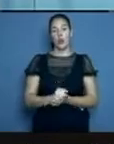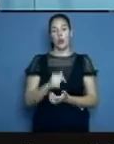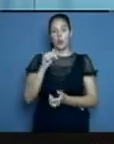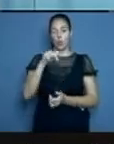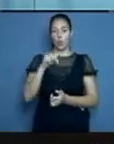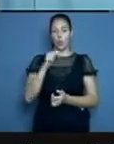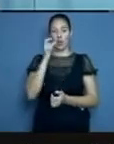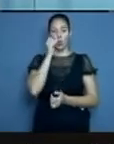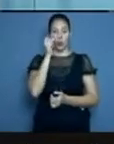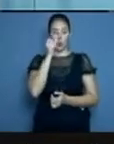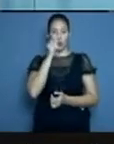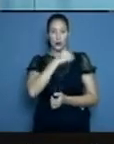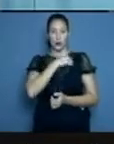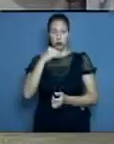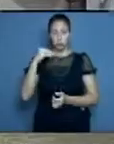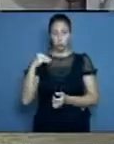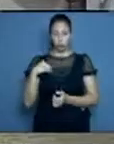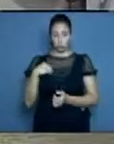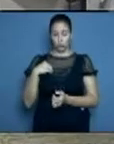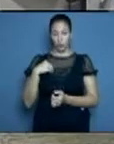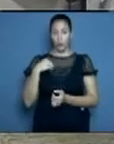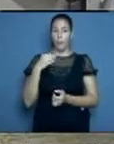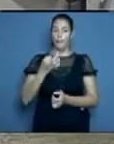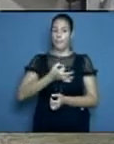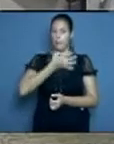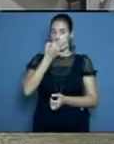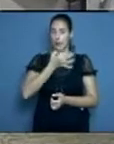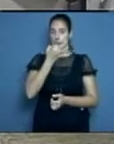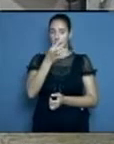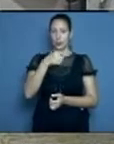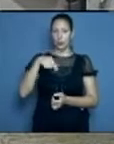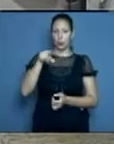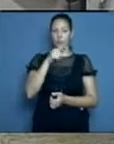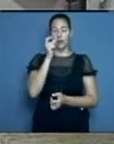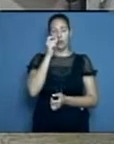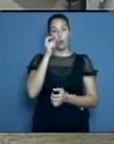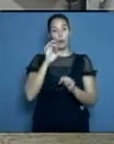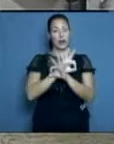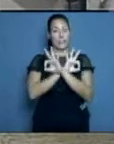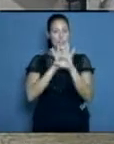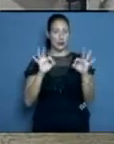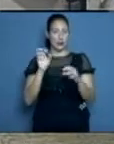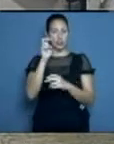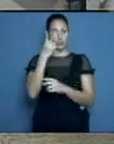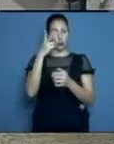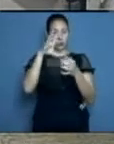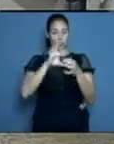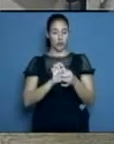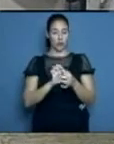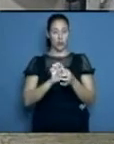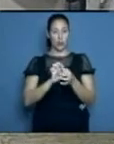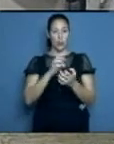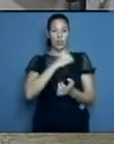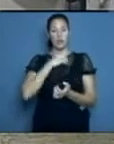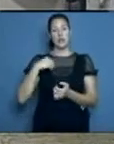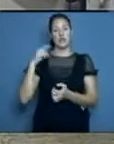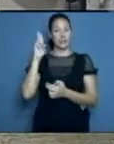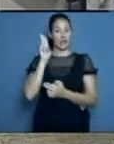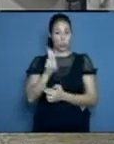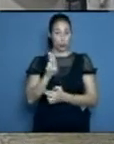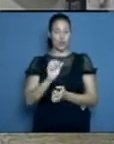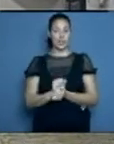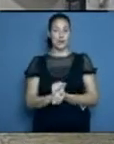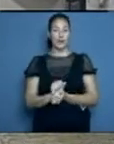doctor en ciencia, Fran Daniel Martos Benítez, especialista de segundo grado en medicina intensiva y emergencia. Además, uno de los